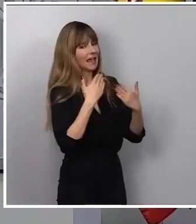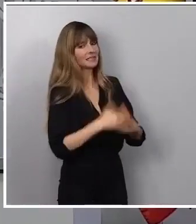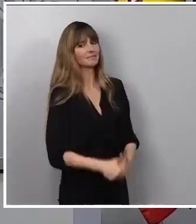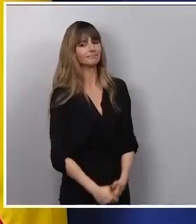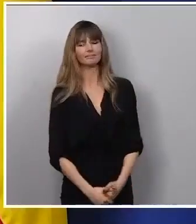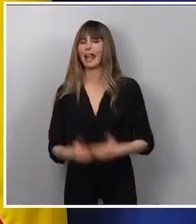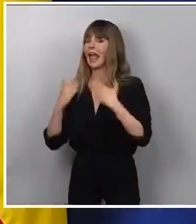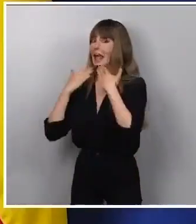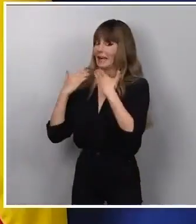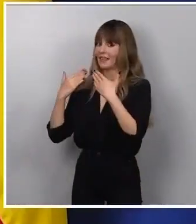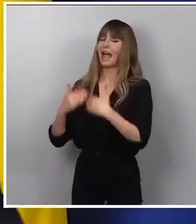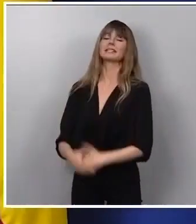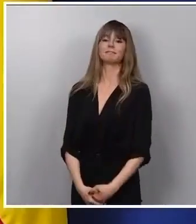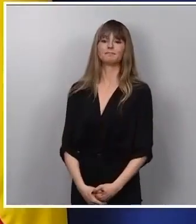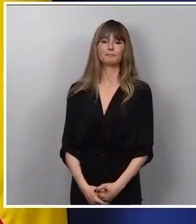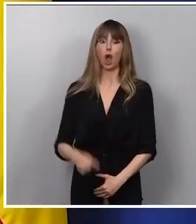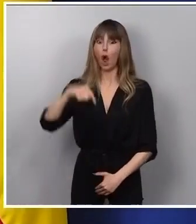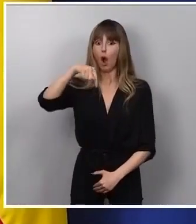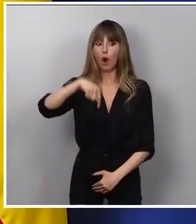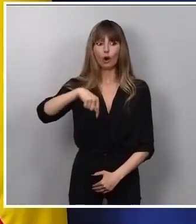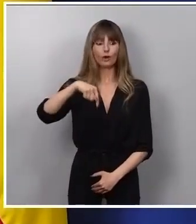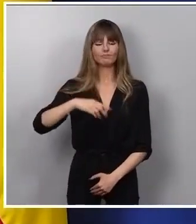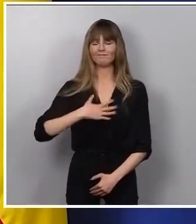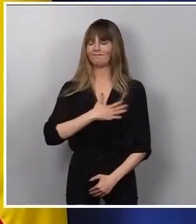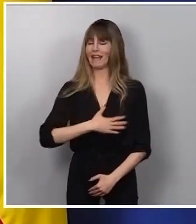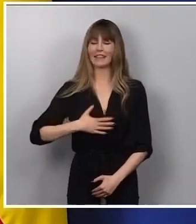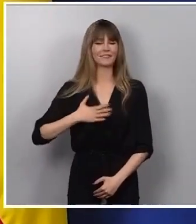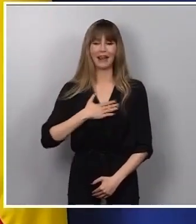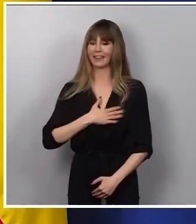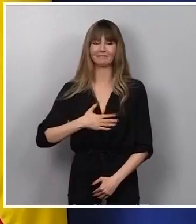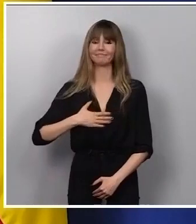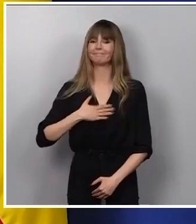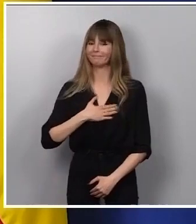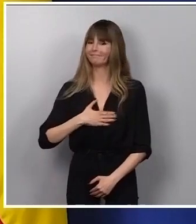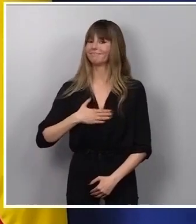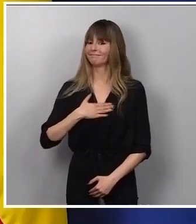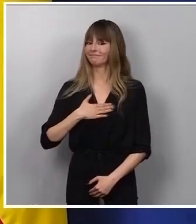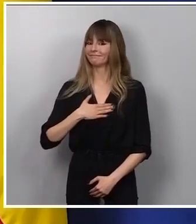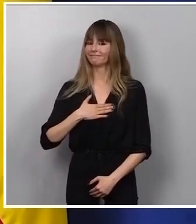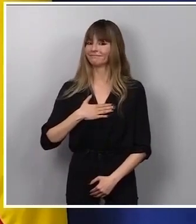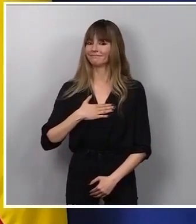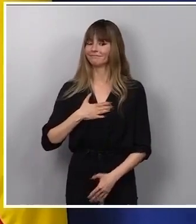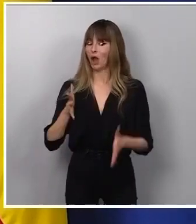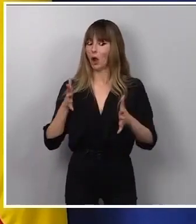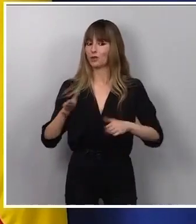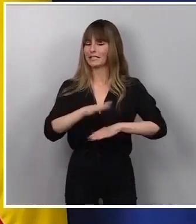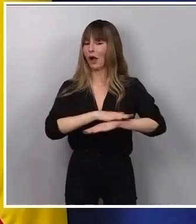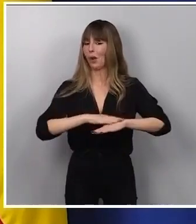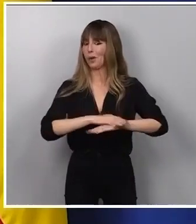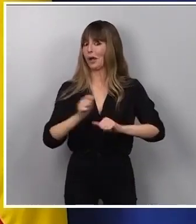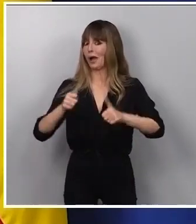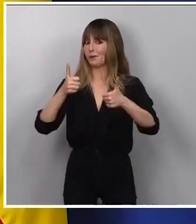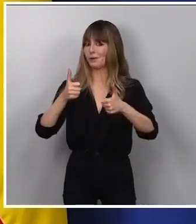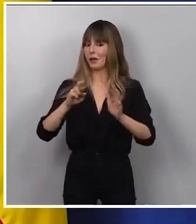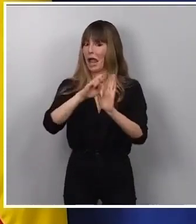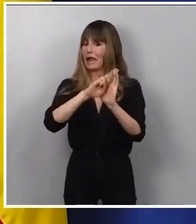Muchas gracias. Bueno, hoy la verdad que es una satisfacción traer cuenta de la aprobación por parte del Consejo de Ministros del